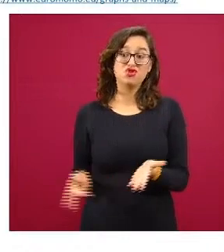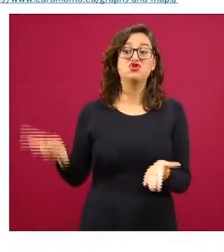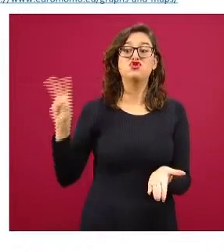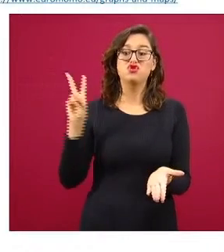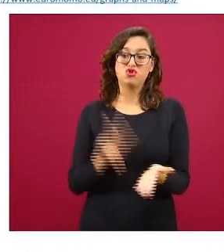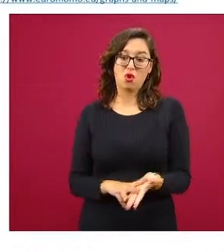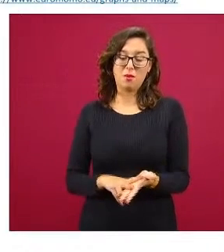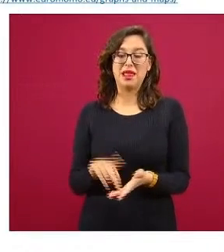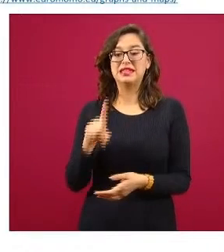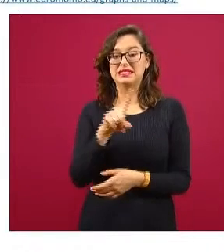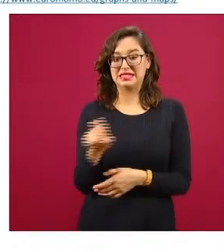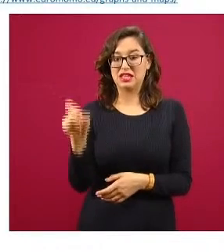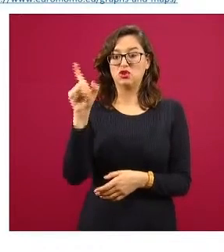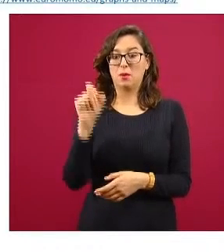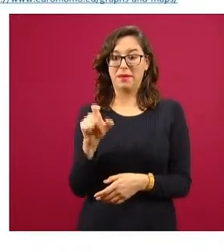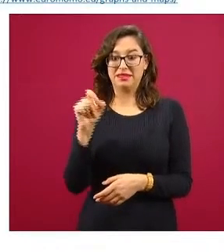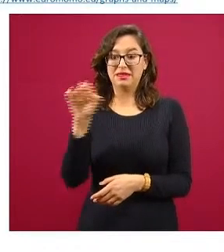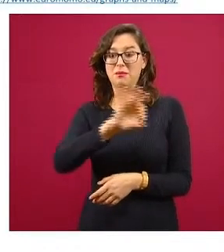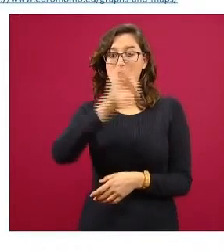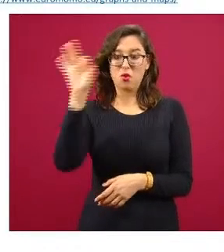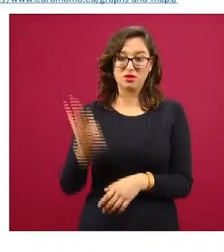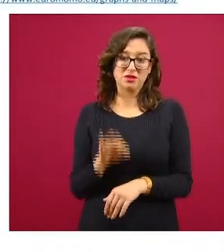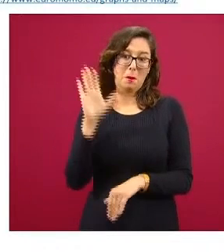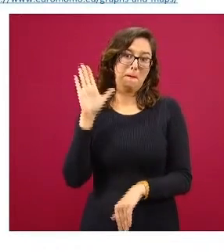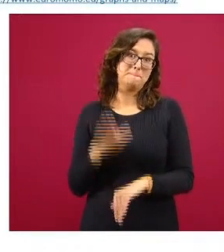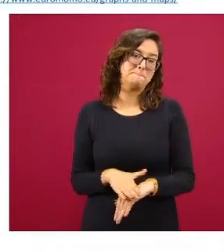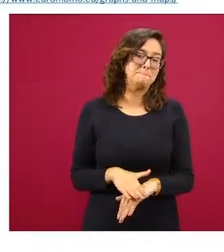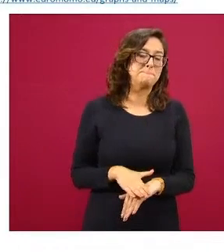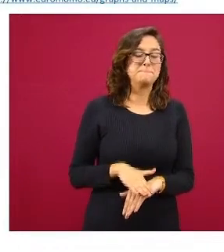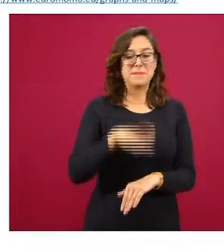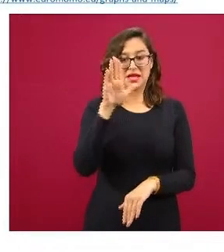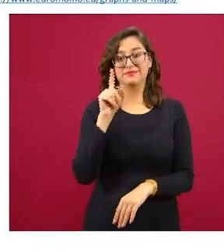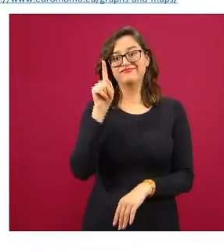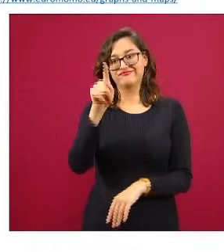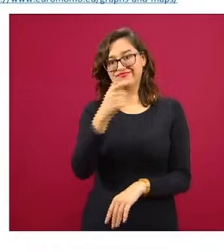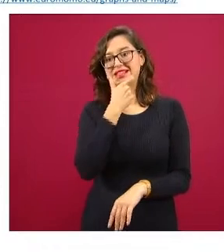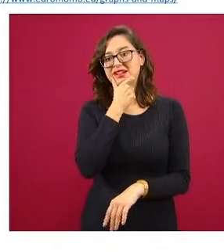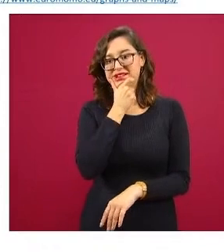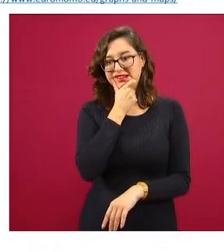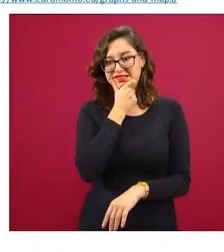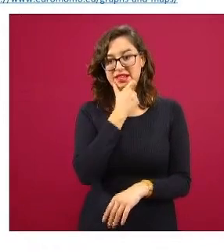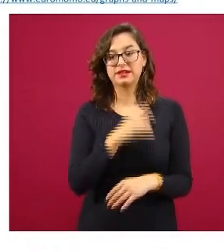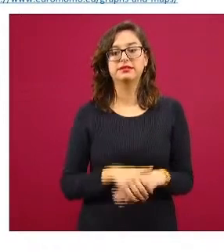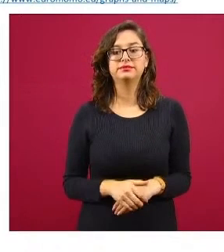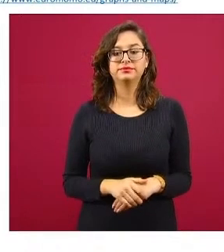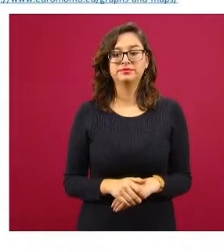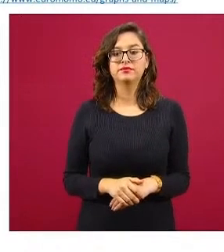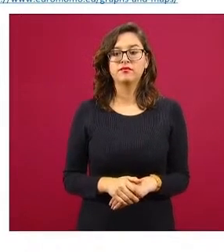incremento de 120% en un país como Inglaterra siguiente